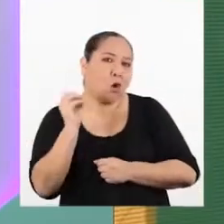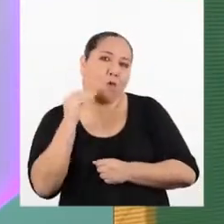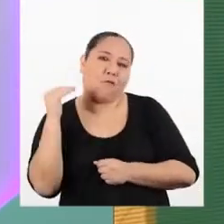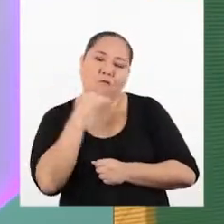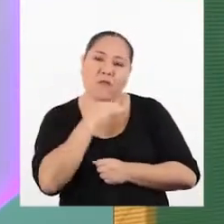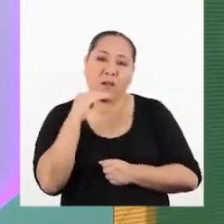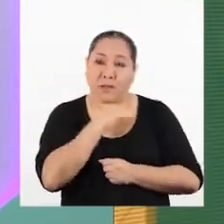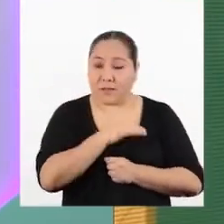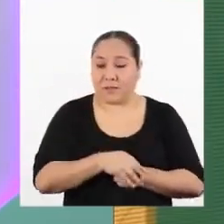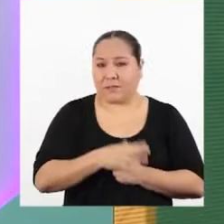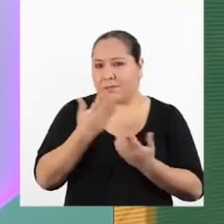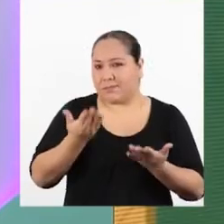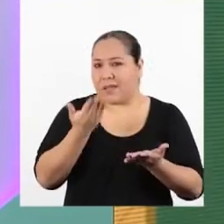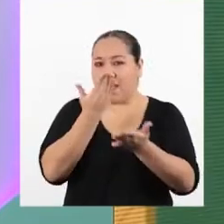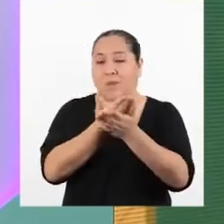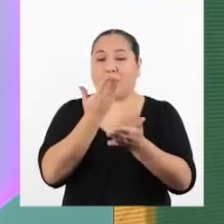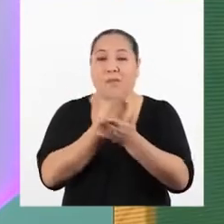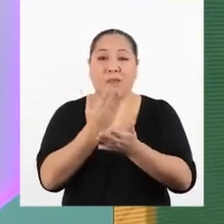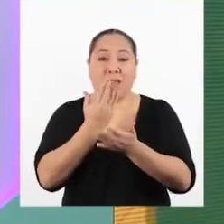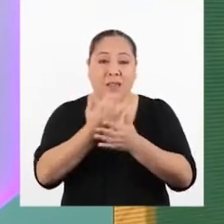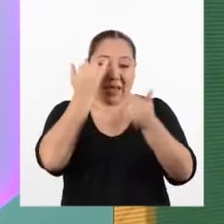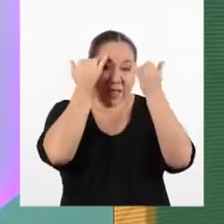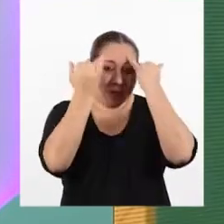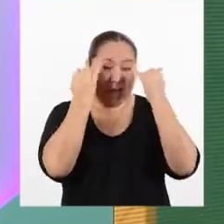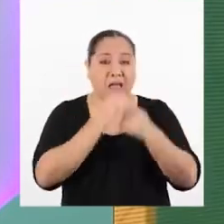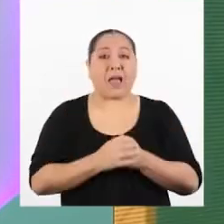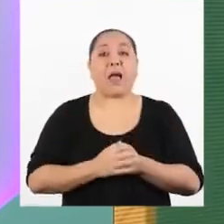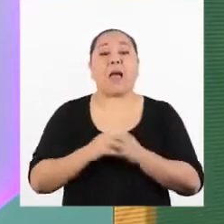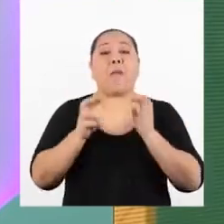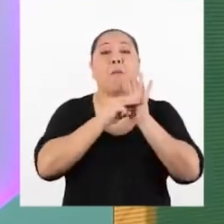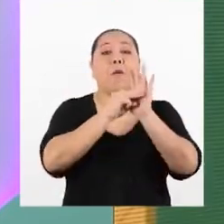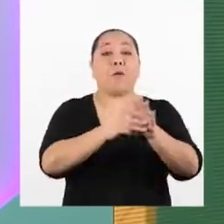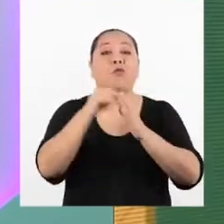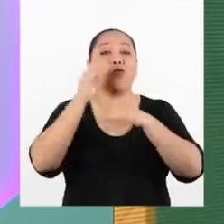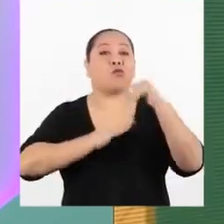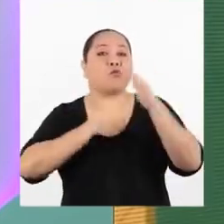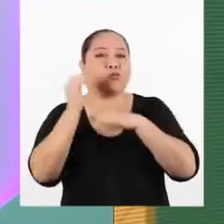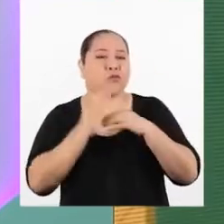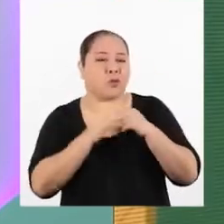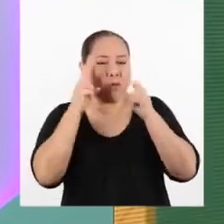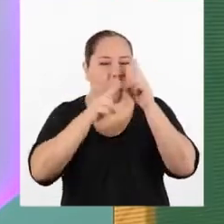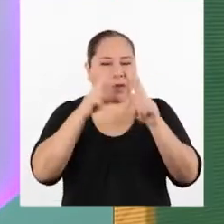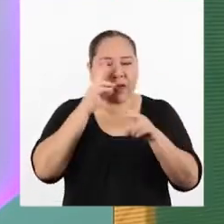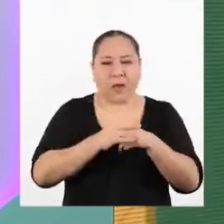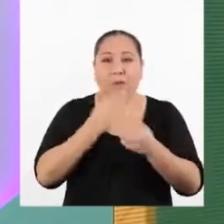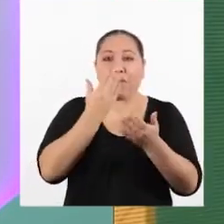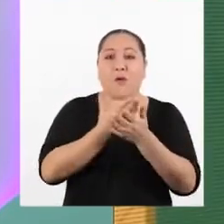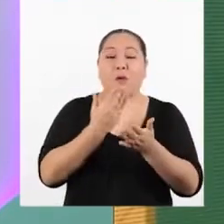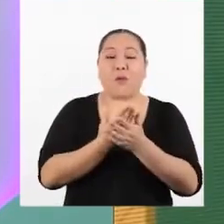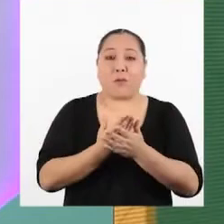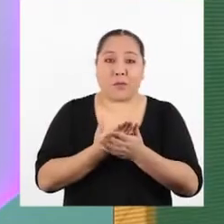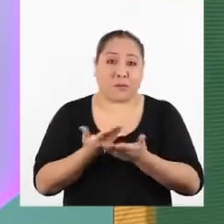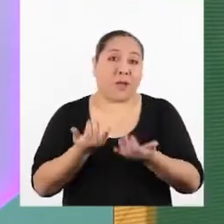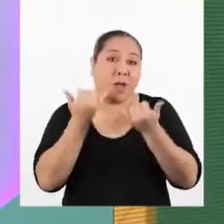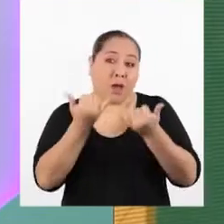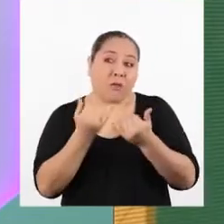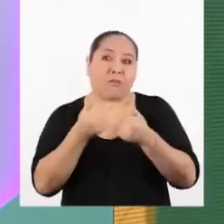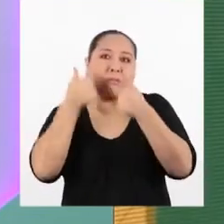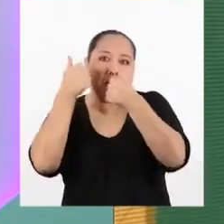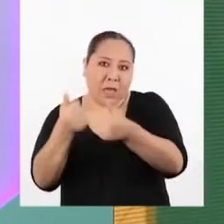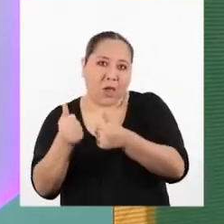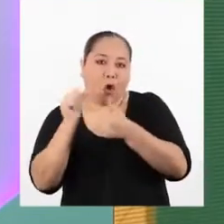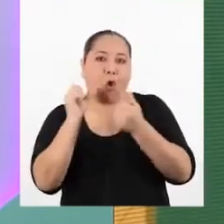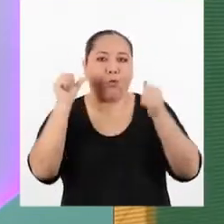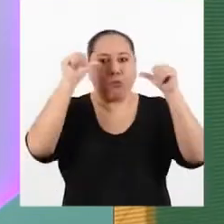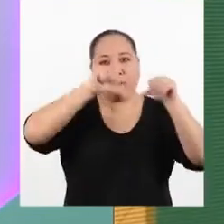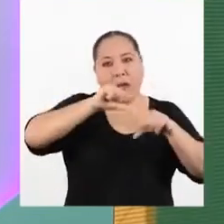falsa. Y para probar la hipótesis, el modelo construido aporte evidencias en su favor o en contra cuando